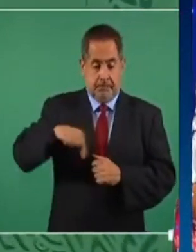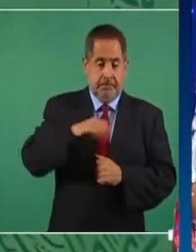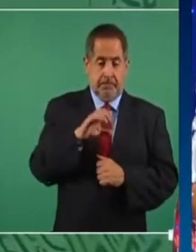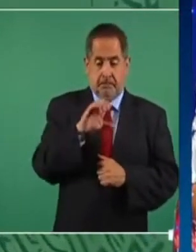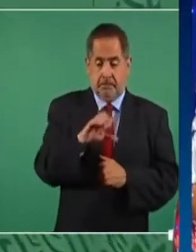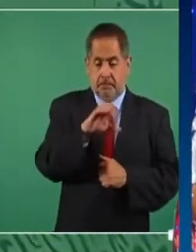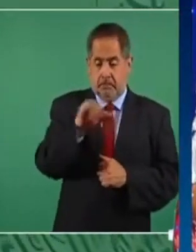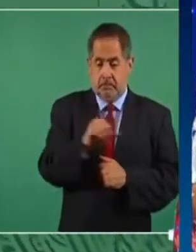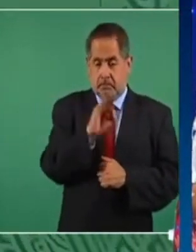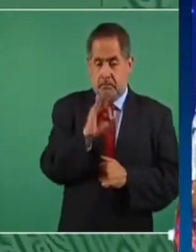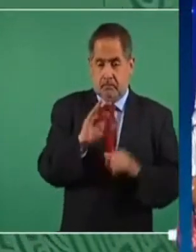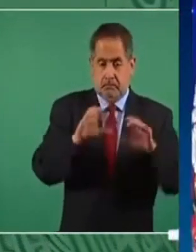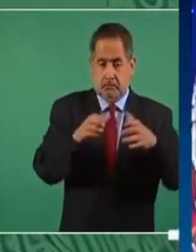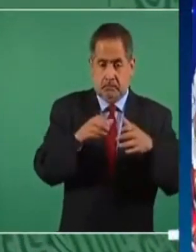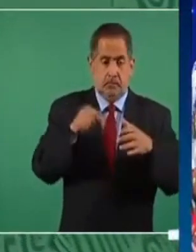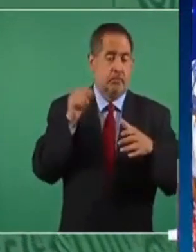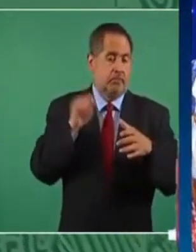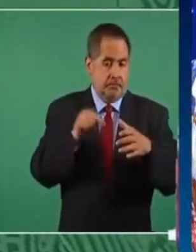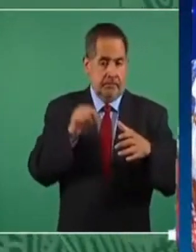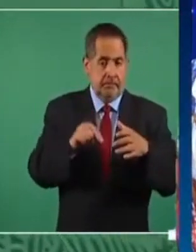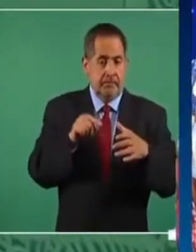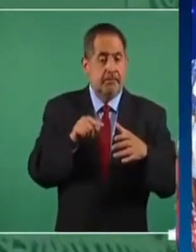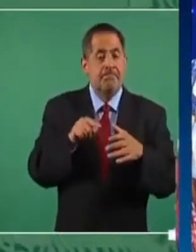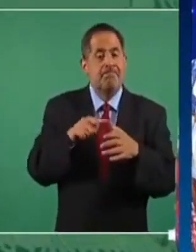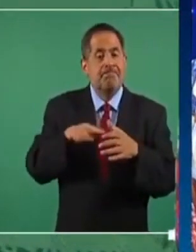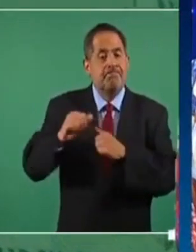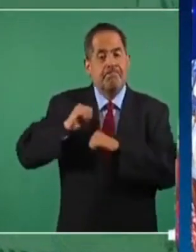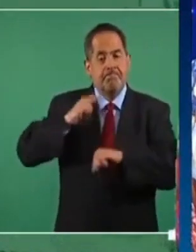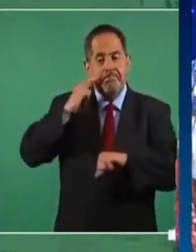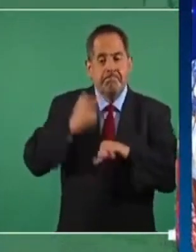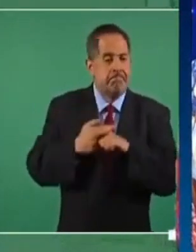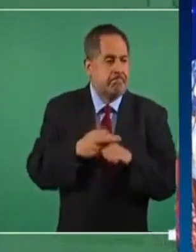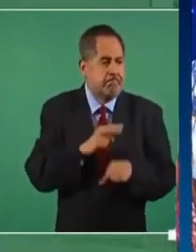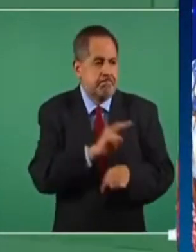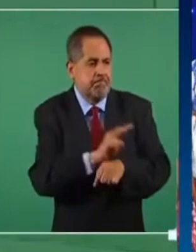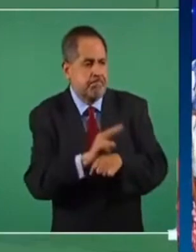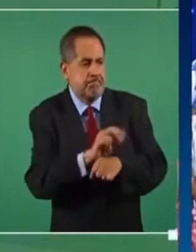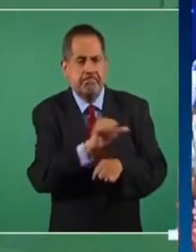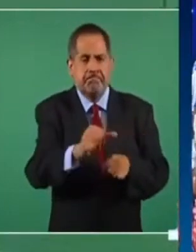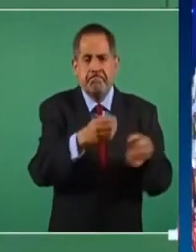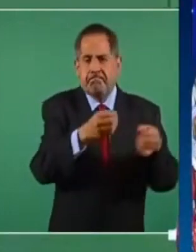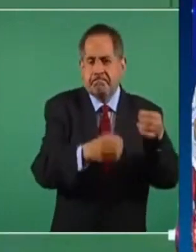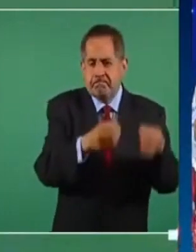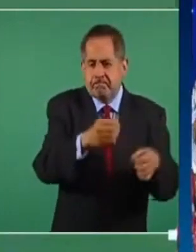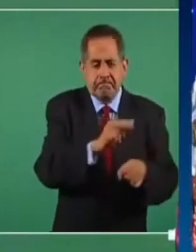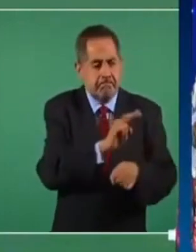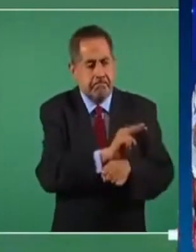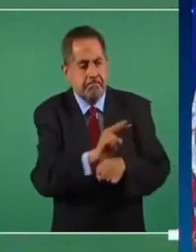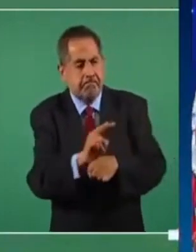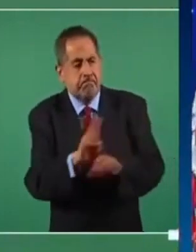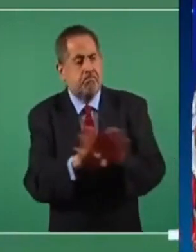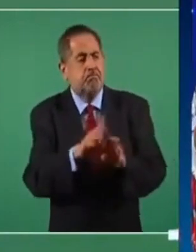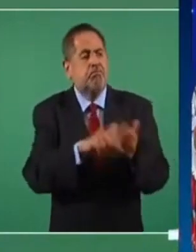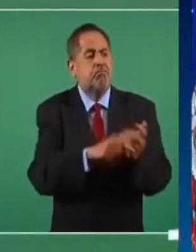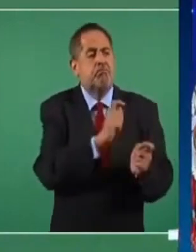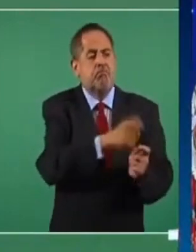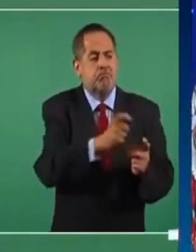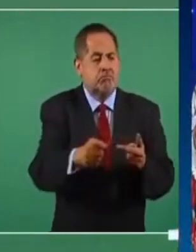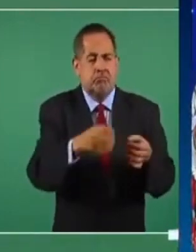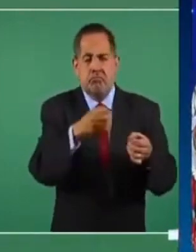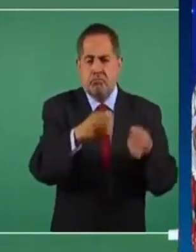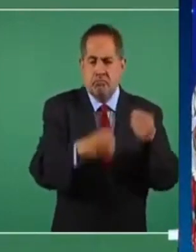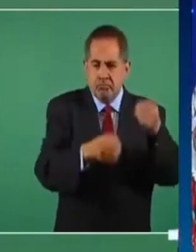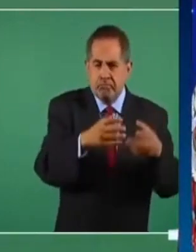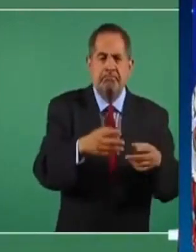es el encargado de vigilar la conducta de jueces de magistrados de